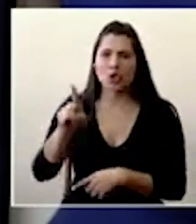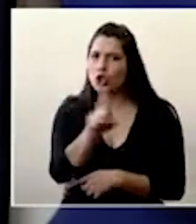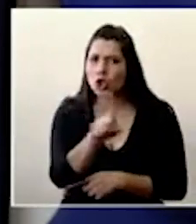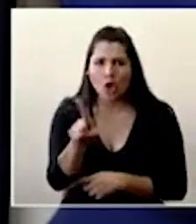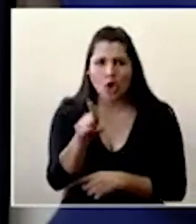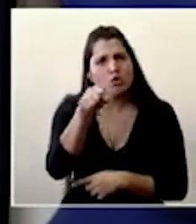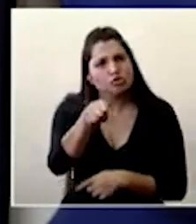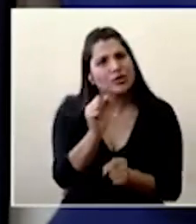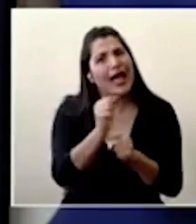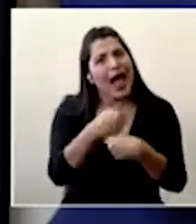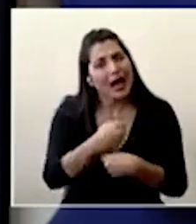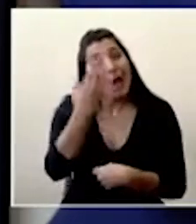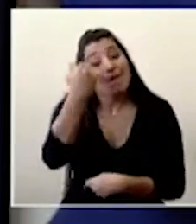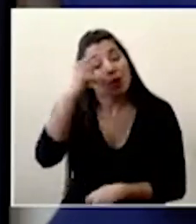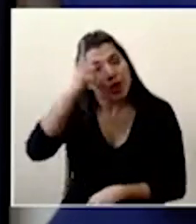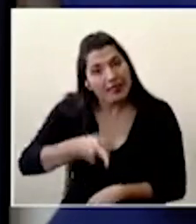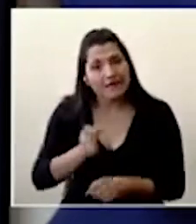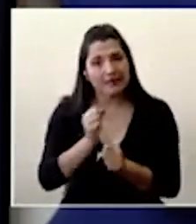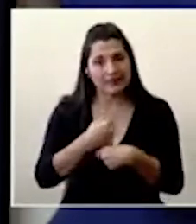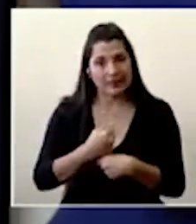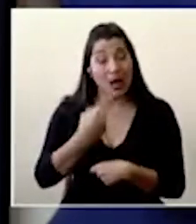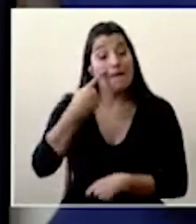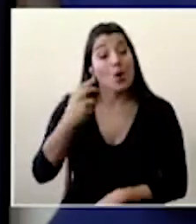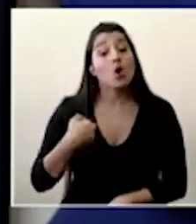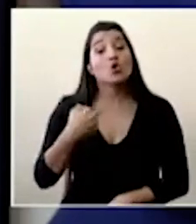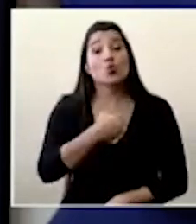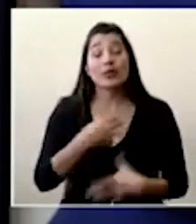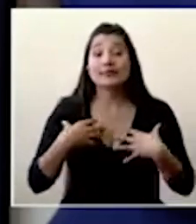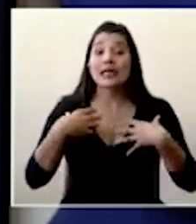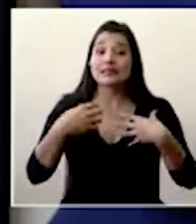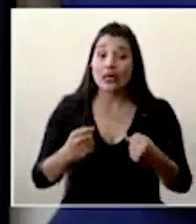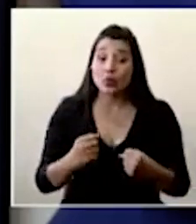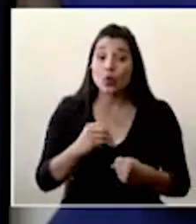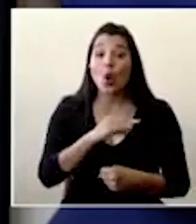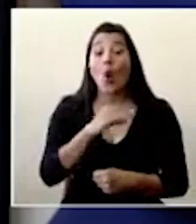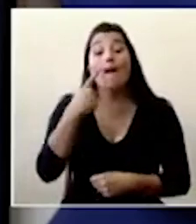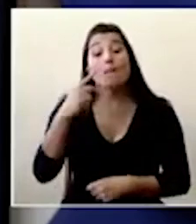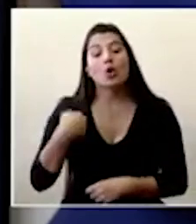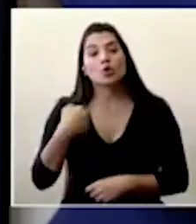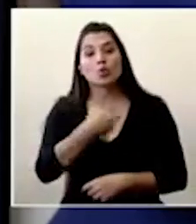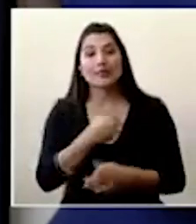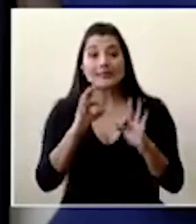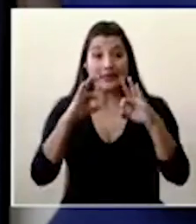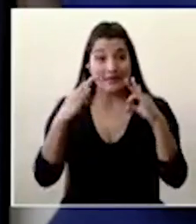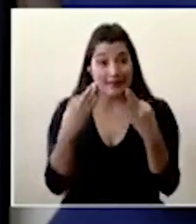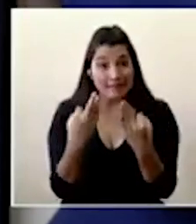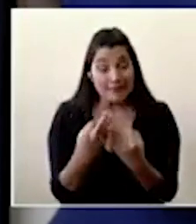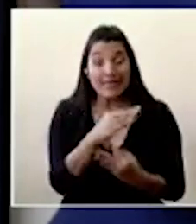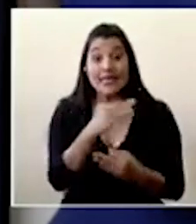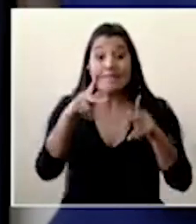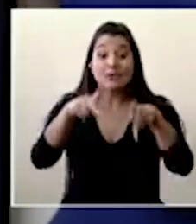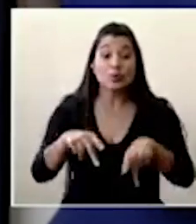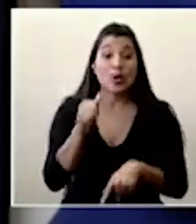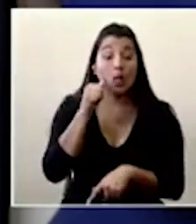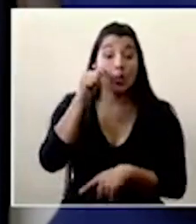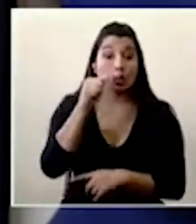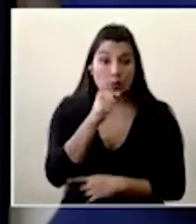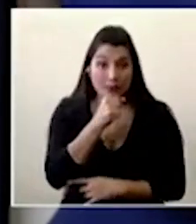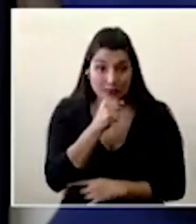es lo que hay que hacer por nuestra salud y la de nuestra familia y la de nuestros adultos mayores